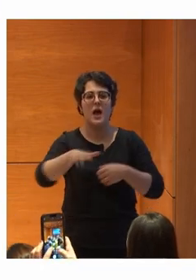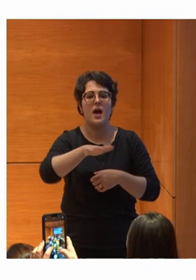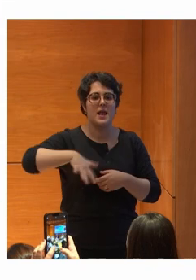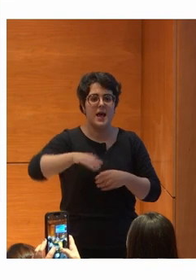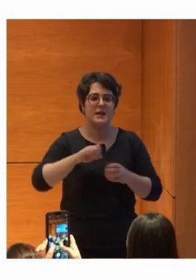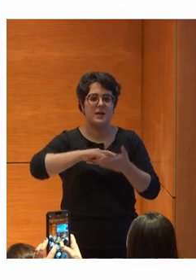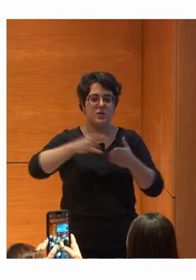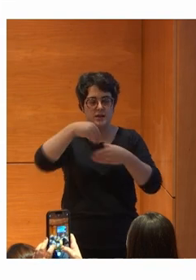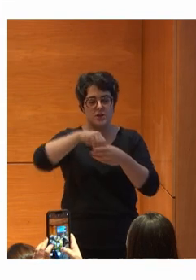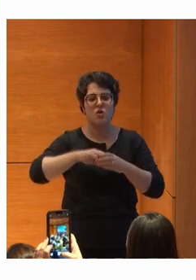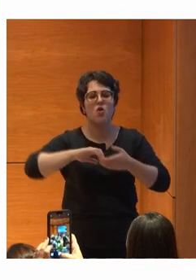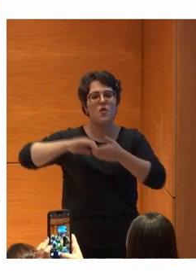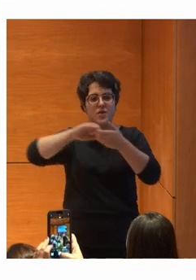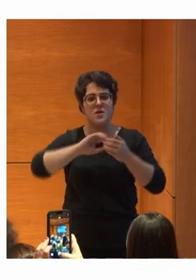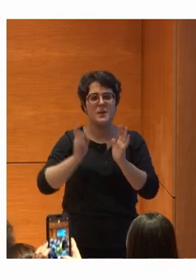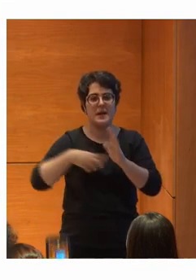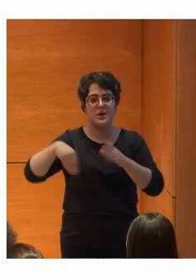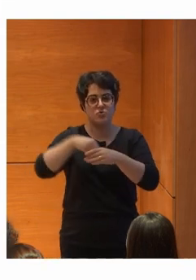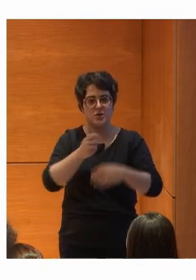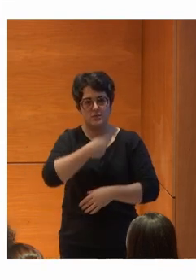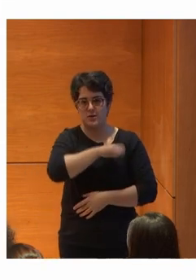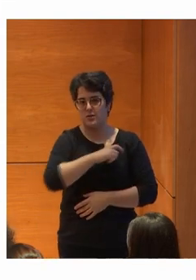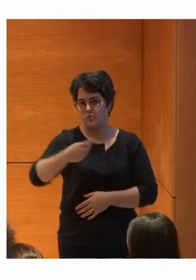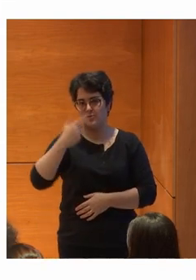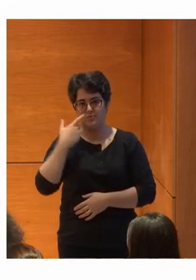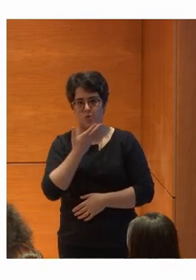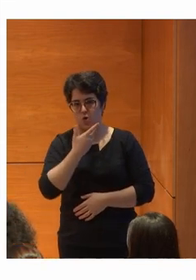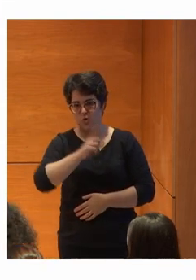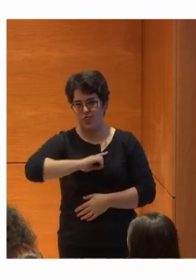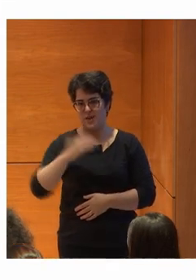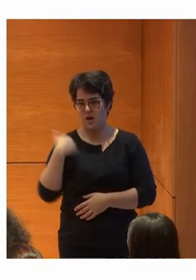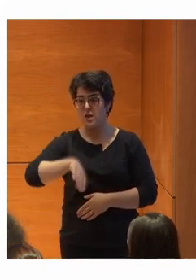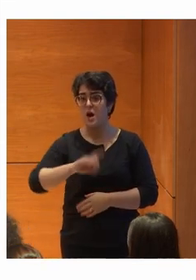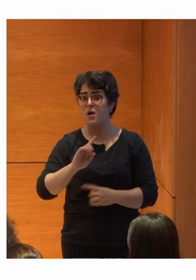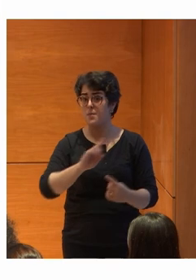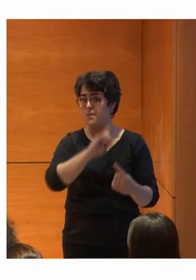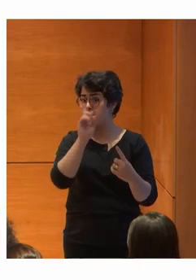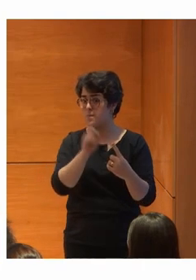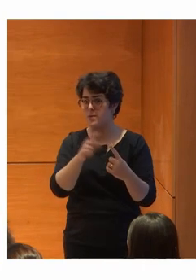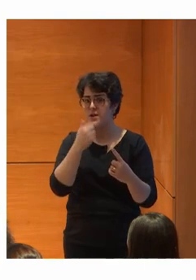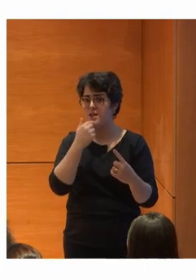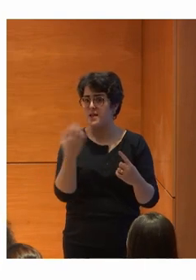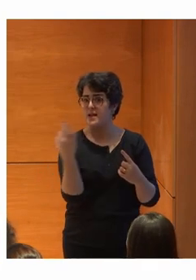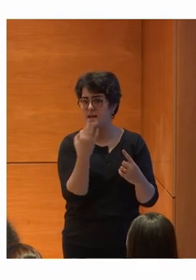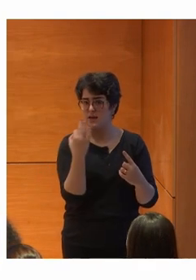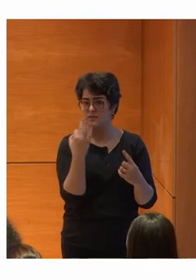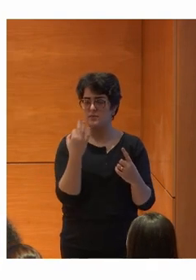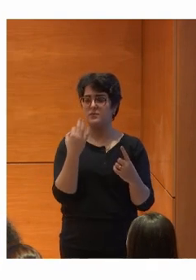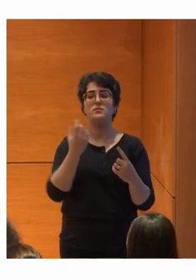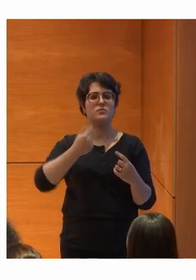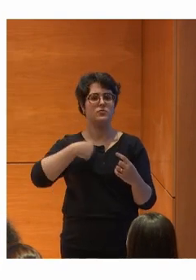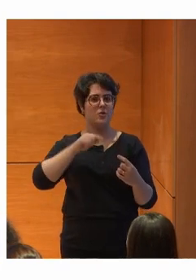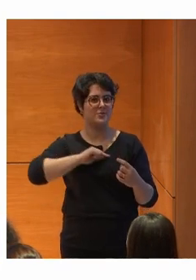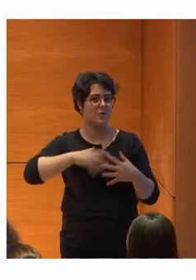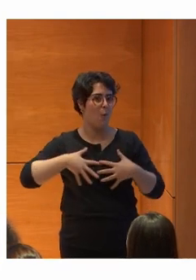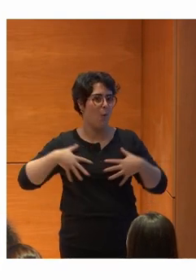tecnología Dentro de la Confederación Plena Inclusión España Muchos ya me conocéis Y nada En primer lugar Quería deciros Que la verdad Que